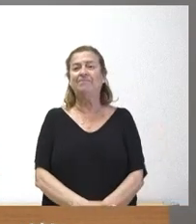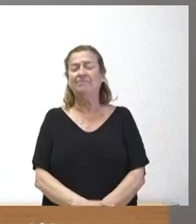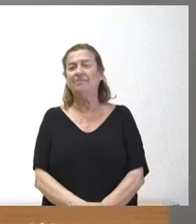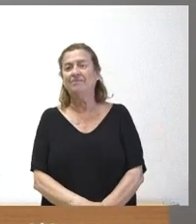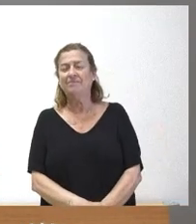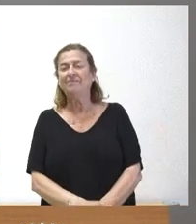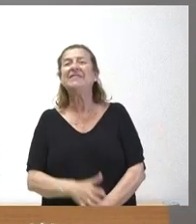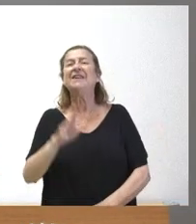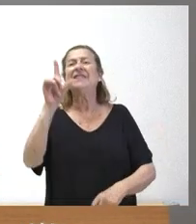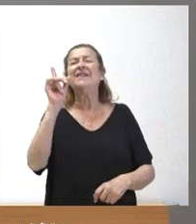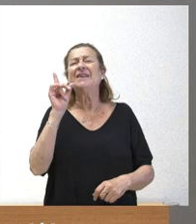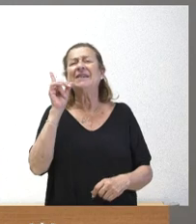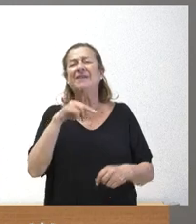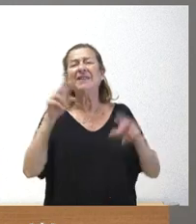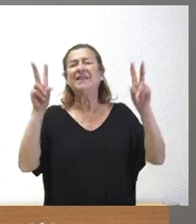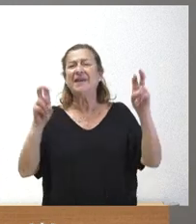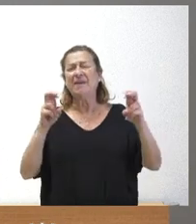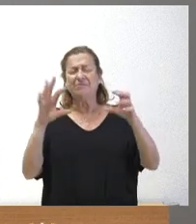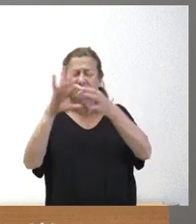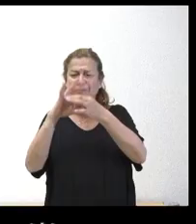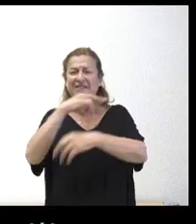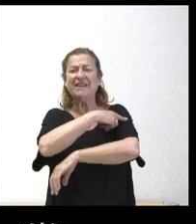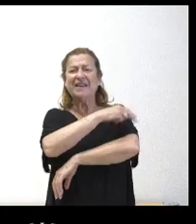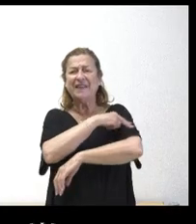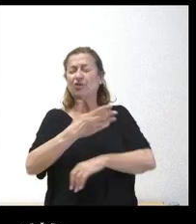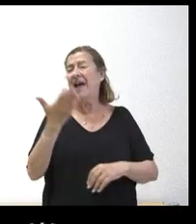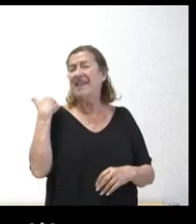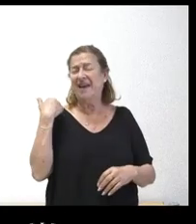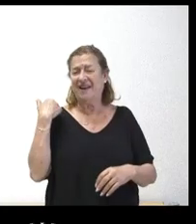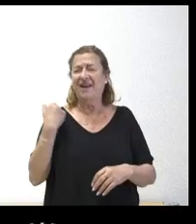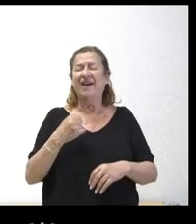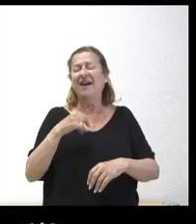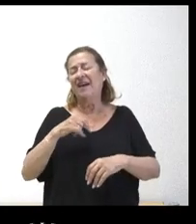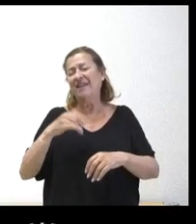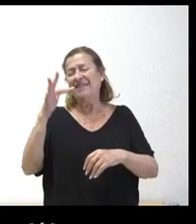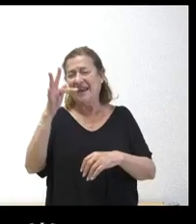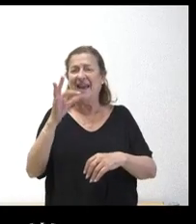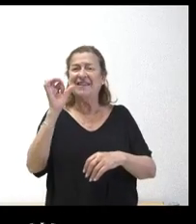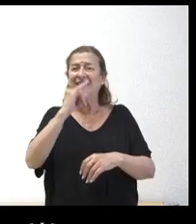Sí, sobre todo el tema relacionado con sanitarios. Ayer el TSJ publicó una resolución